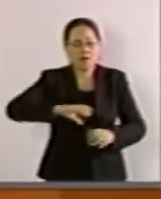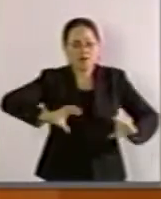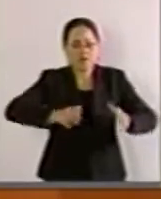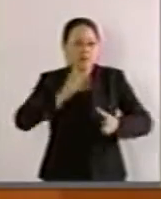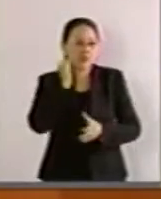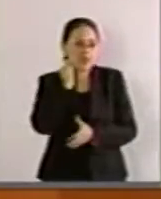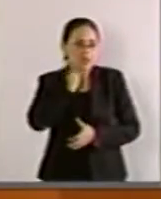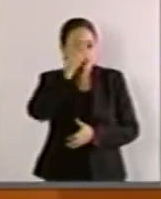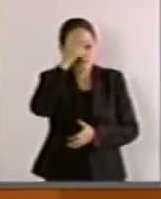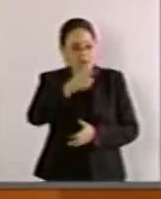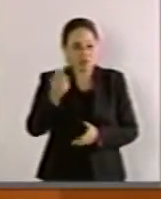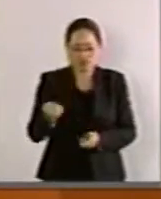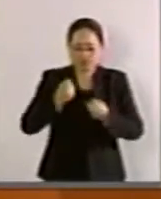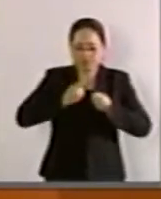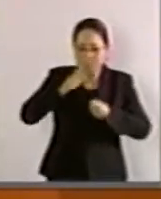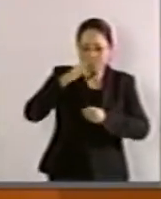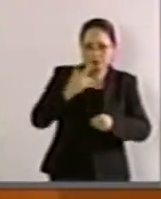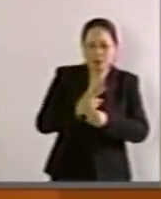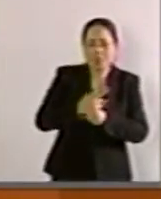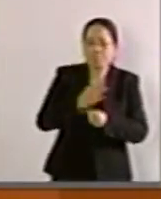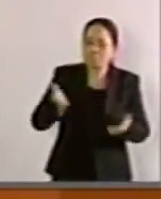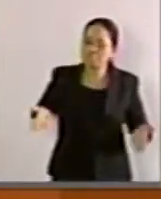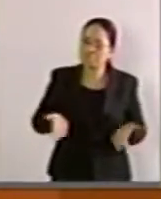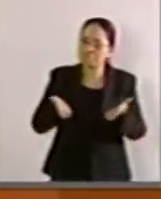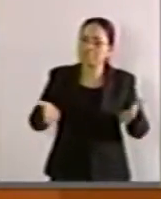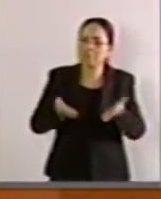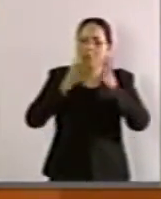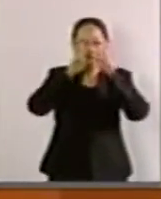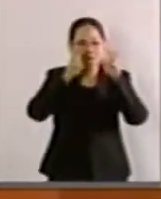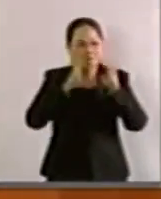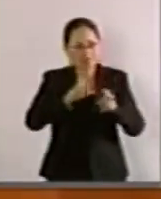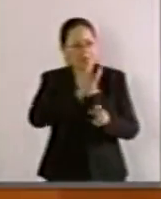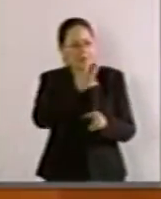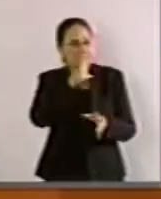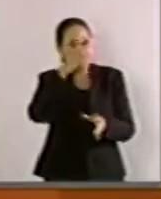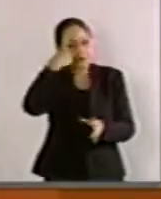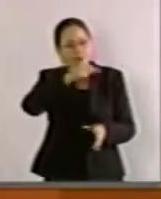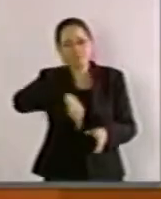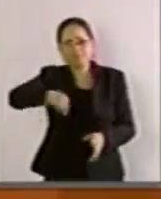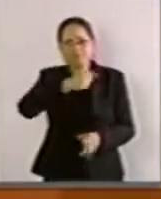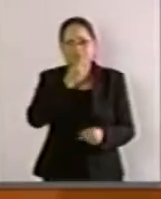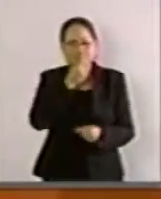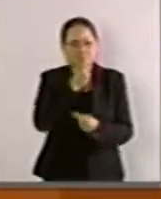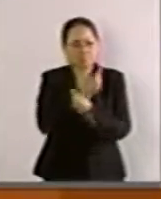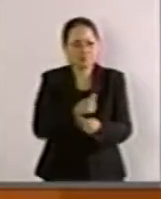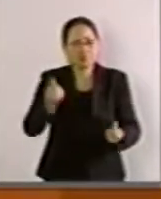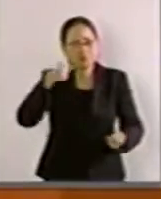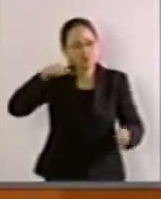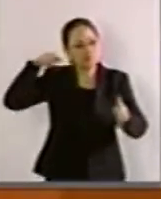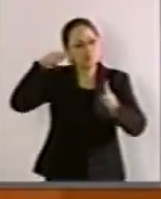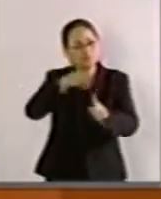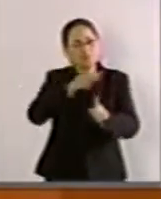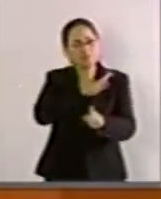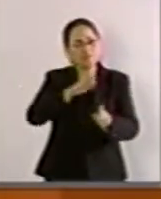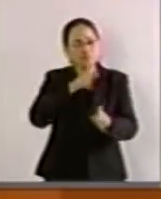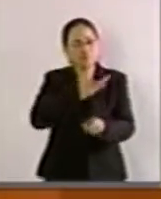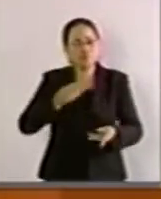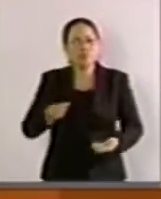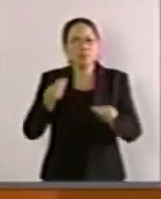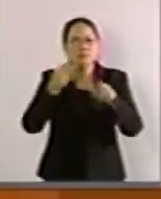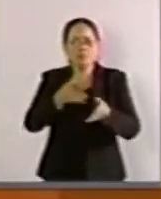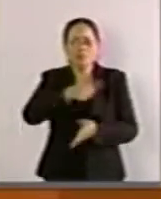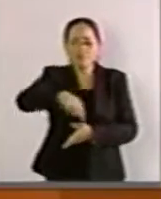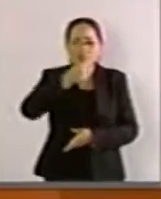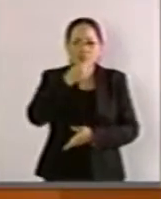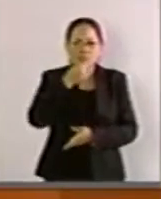facultades que garanticen y promuevan contenidos de calidad, a fin de propiciar un sano